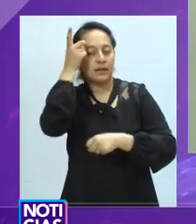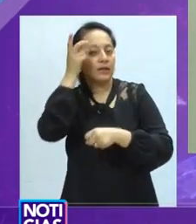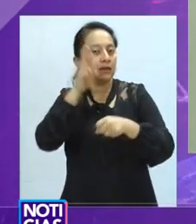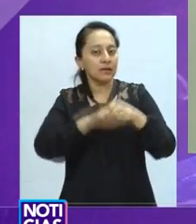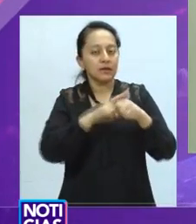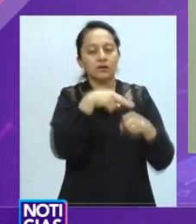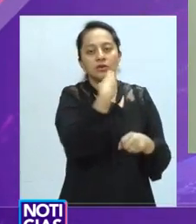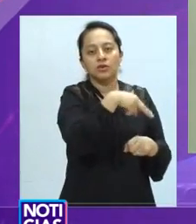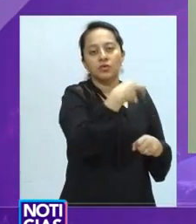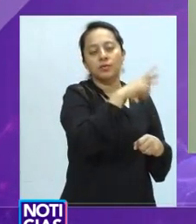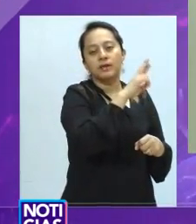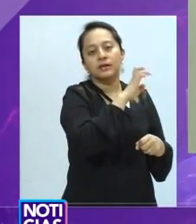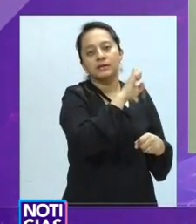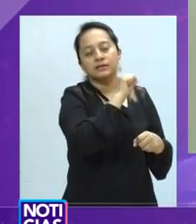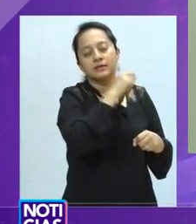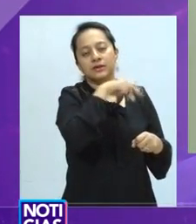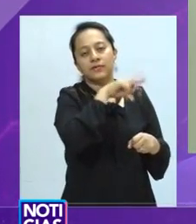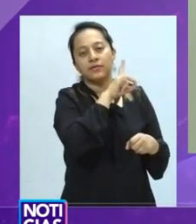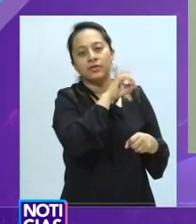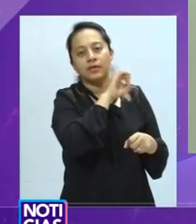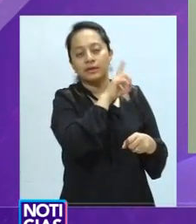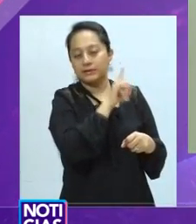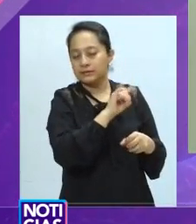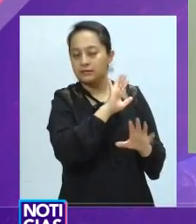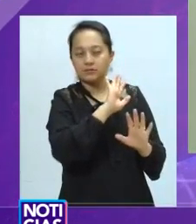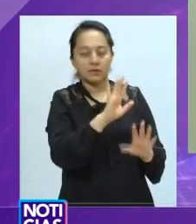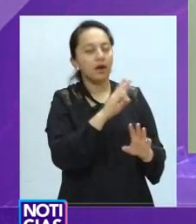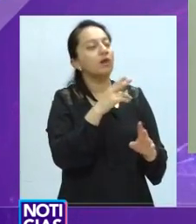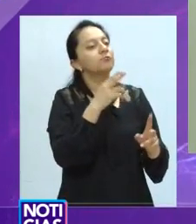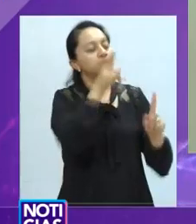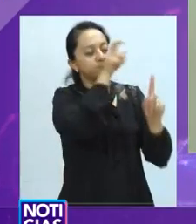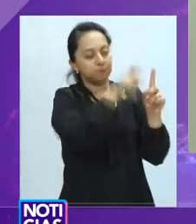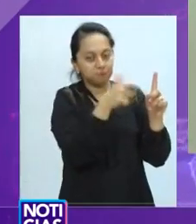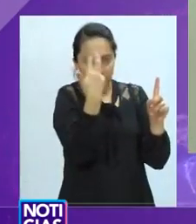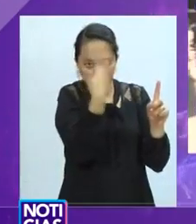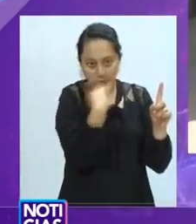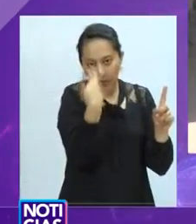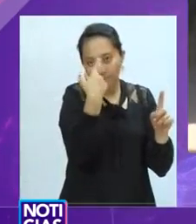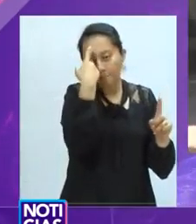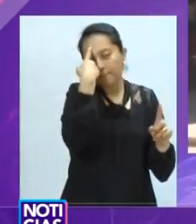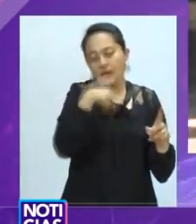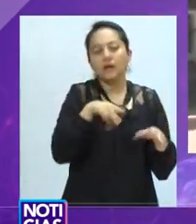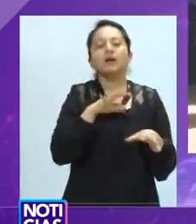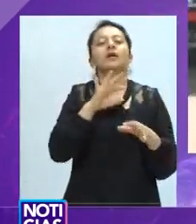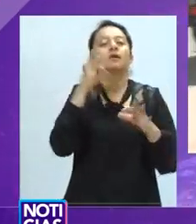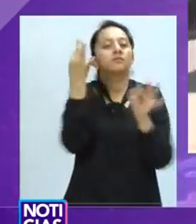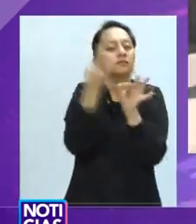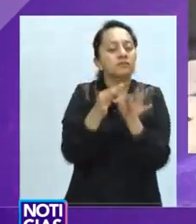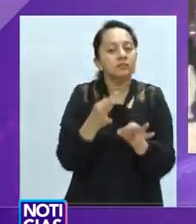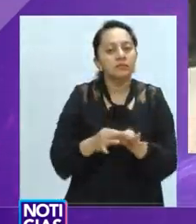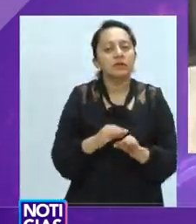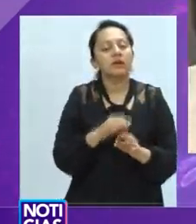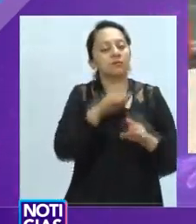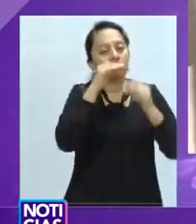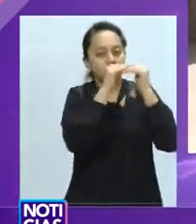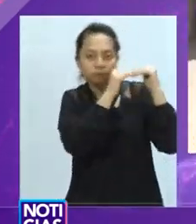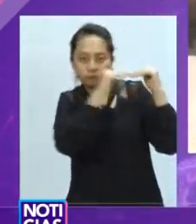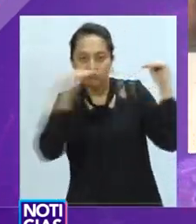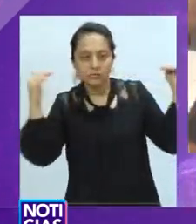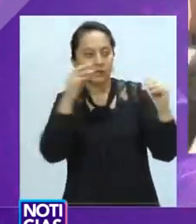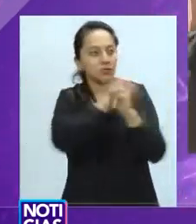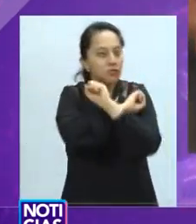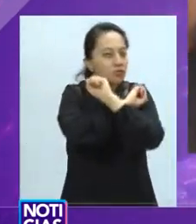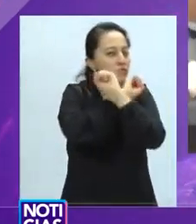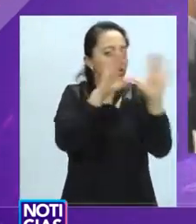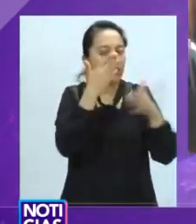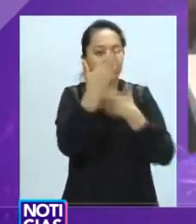para garantizar así la equidad y la transparencia en el proceso. Comentó también Juan Luis Ferrusca que se está haciendo